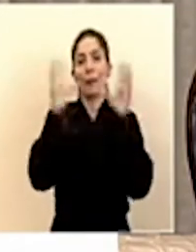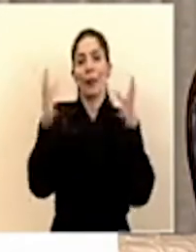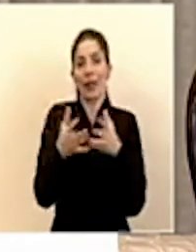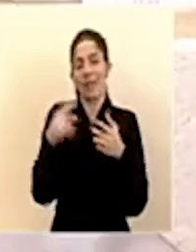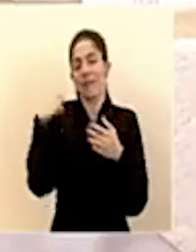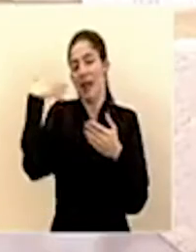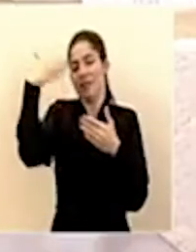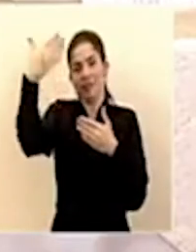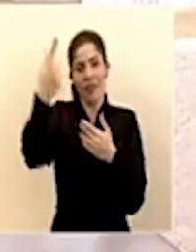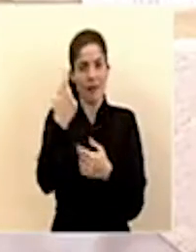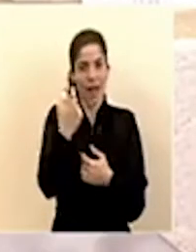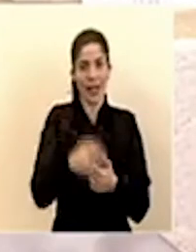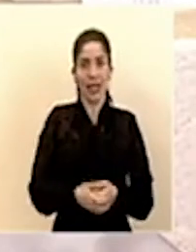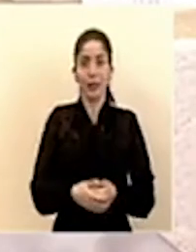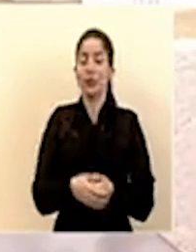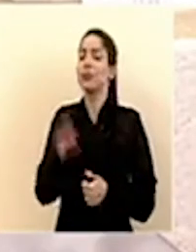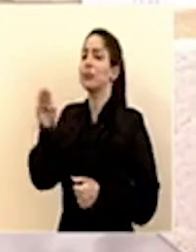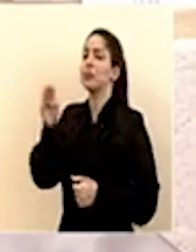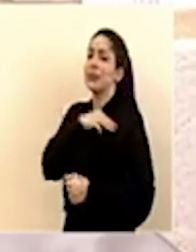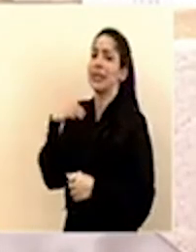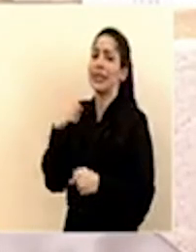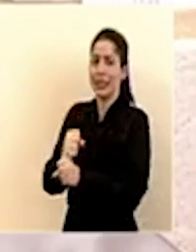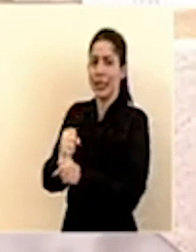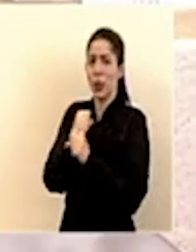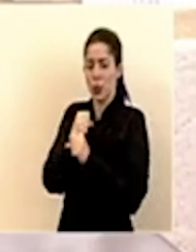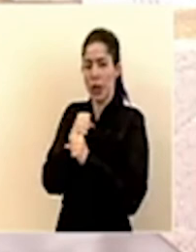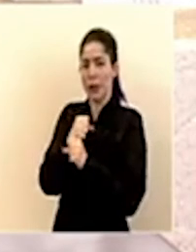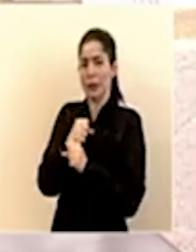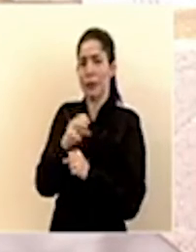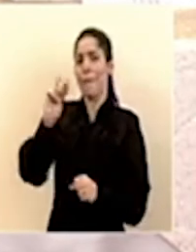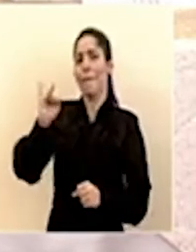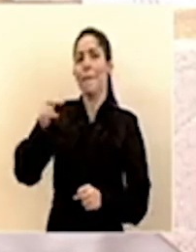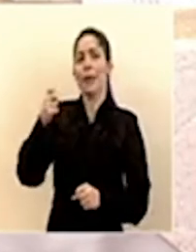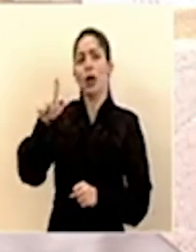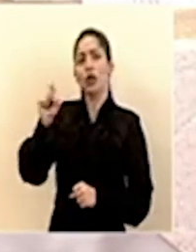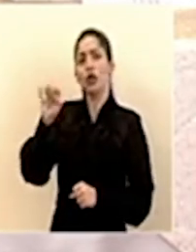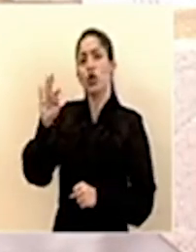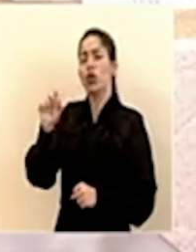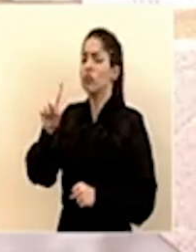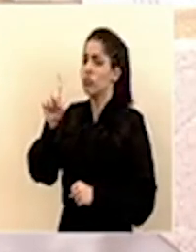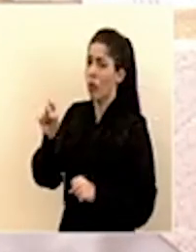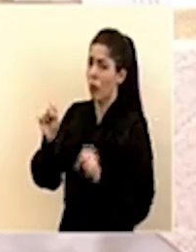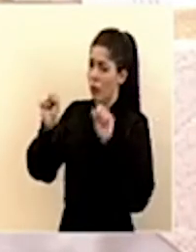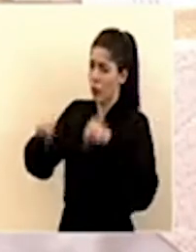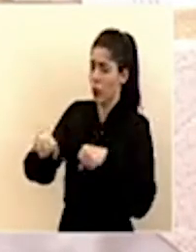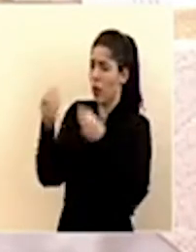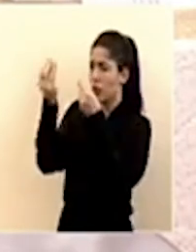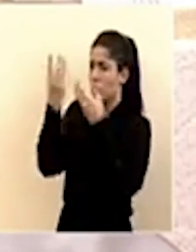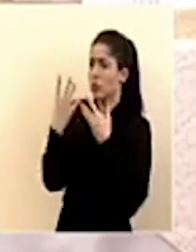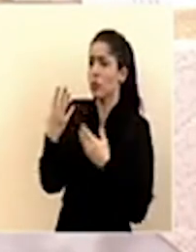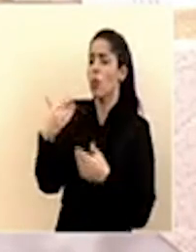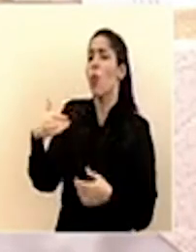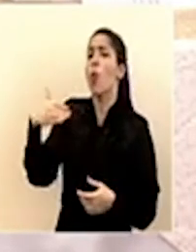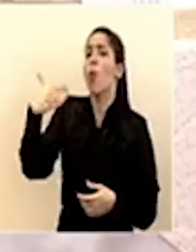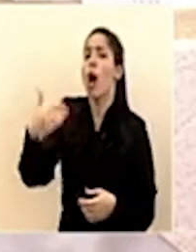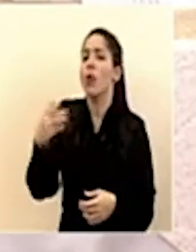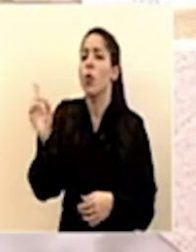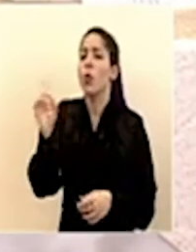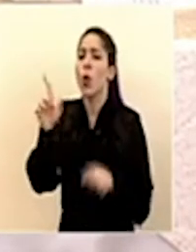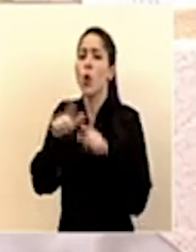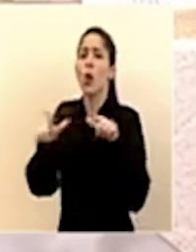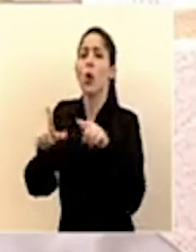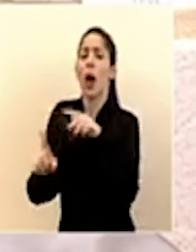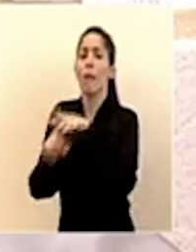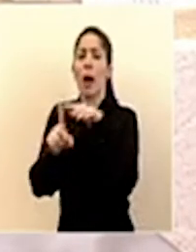para el señor ministro de seguridad el ministro Michael Soto si es posible precisar ¿cuándo y en qué lugares se han